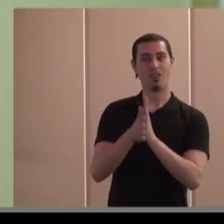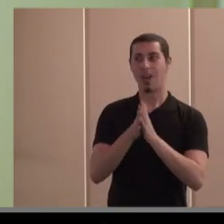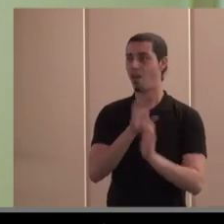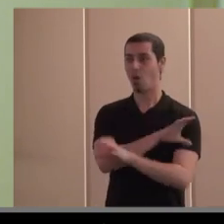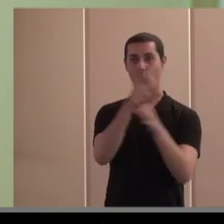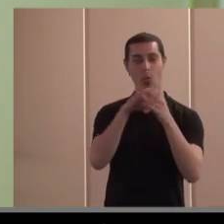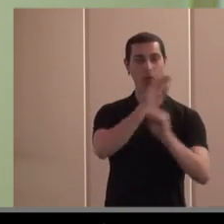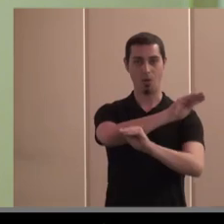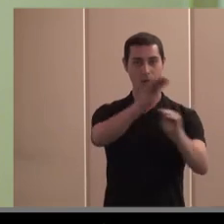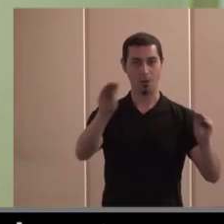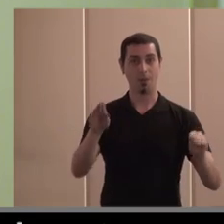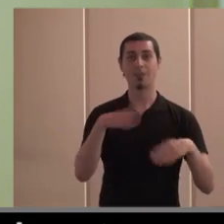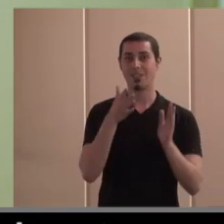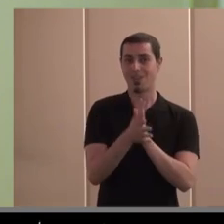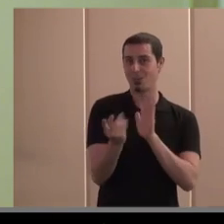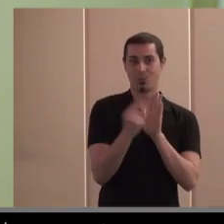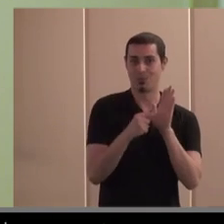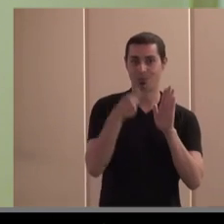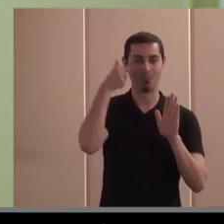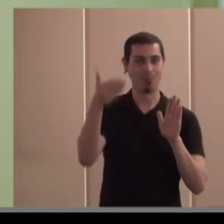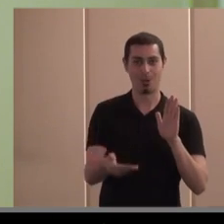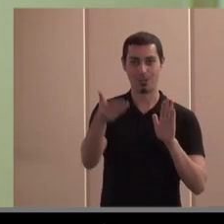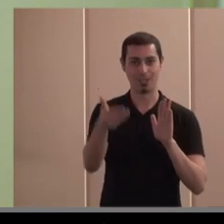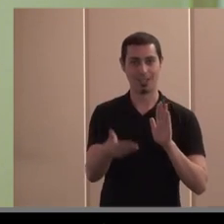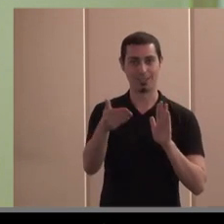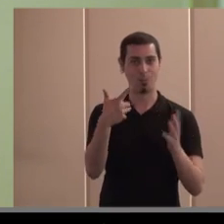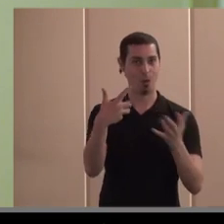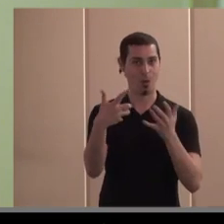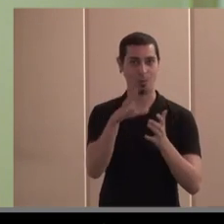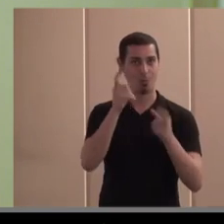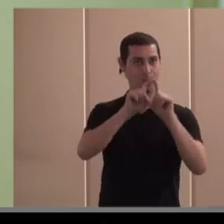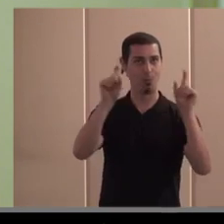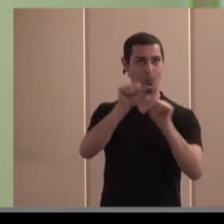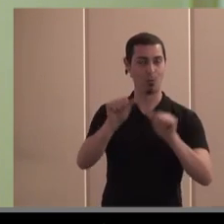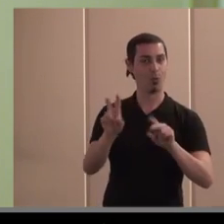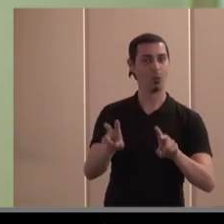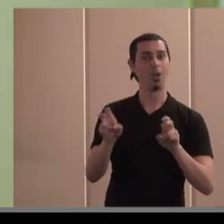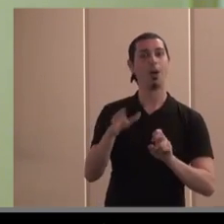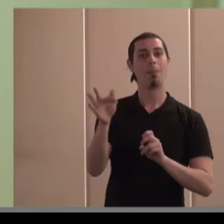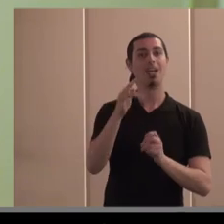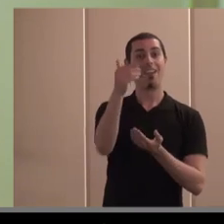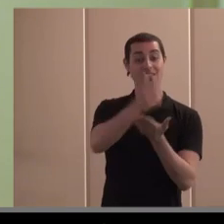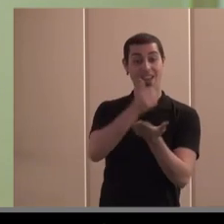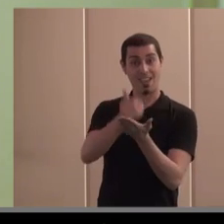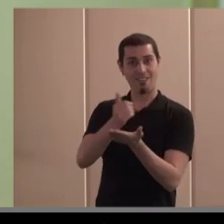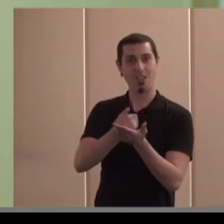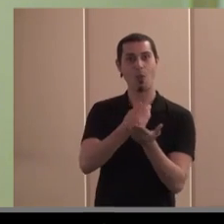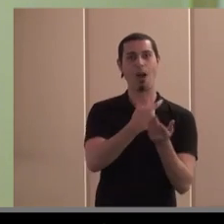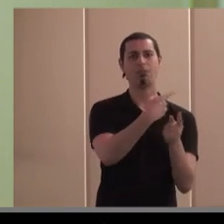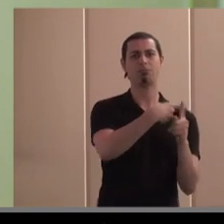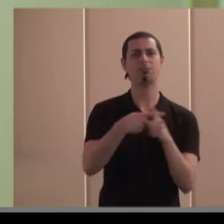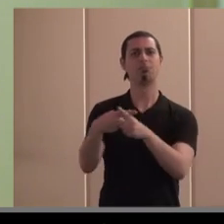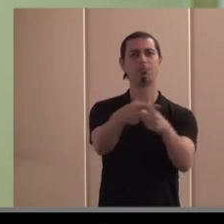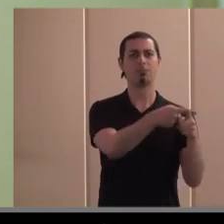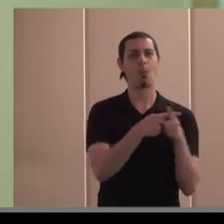colectiva, con lo cual esto también es un criterio importante a tener en cuenta en este modelo empresarial. El reparto de beneficios, ¿qué pasa con el reparto de